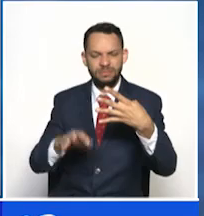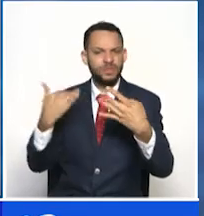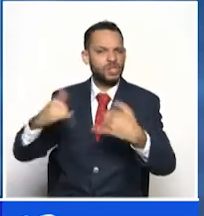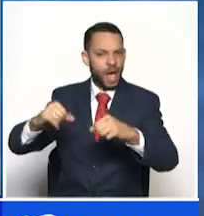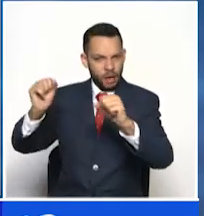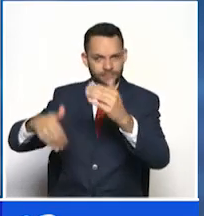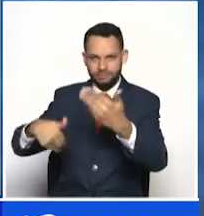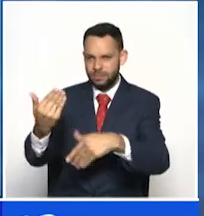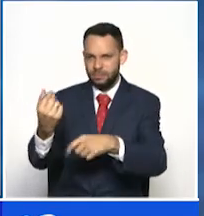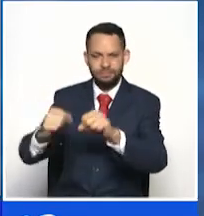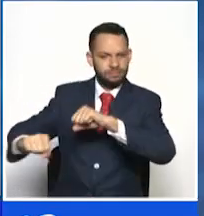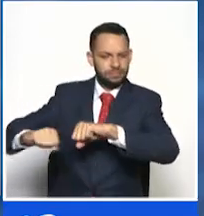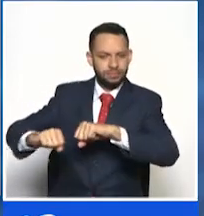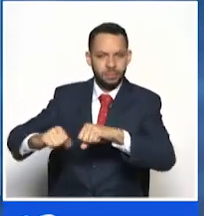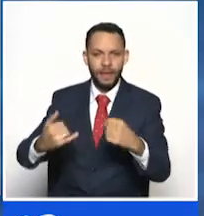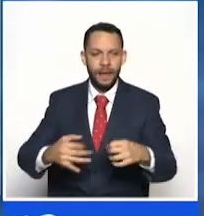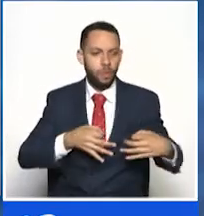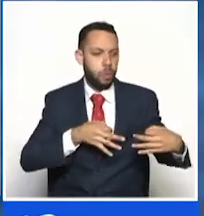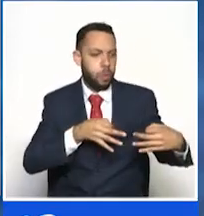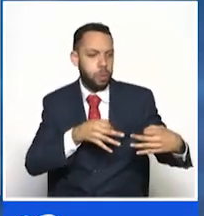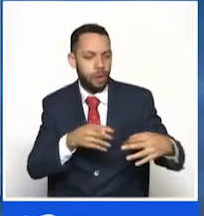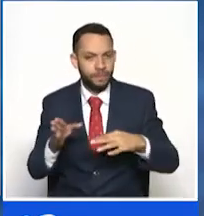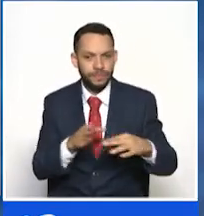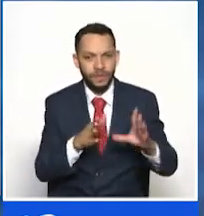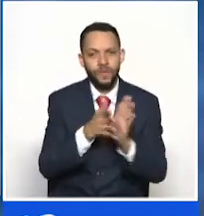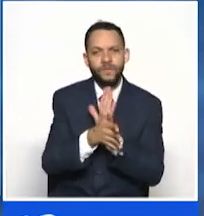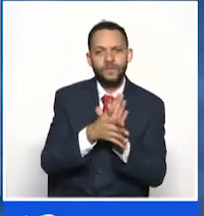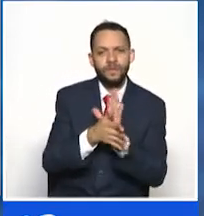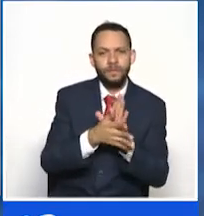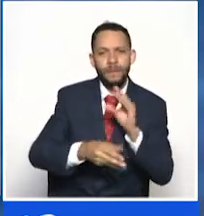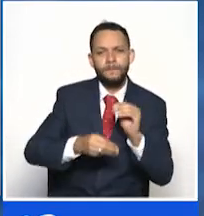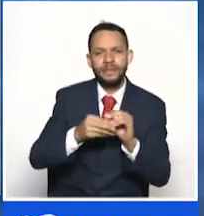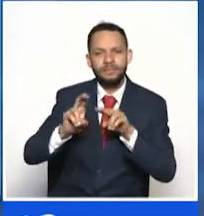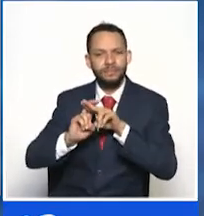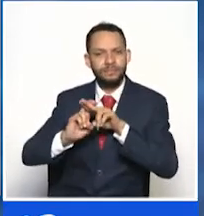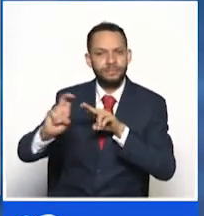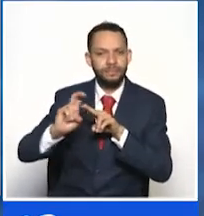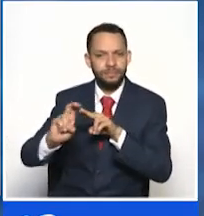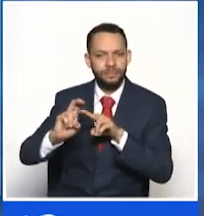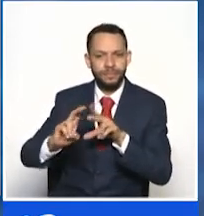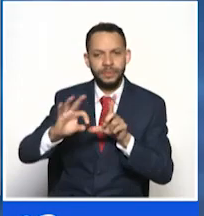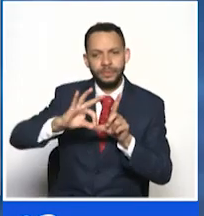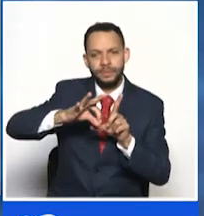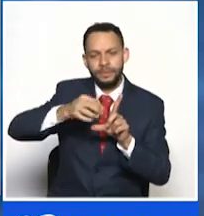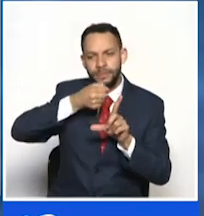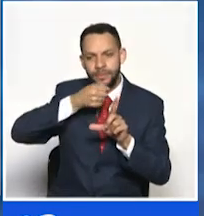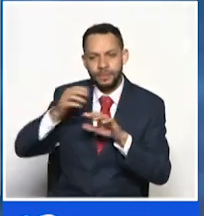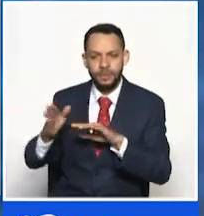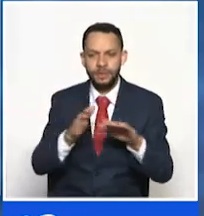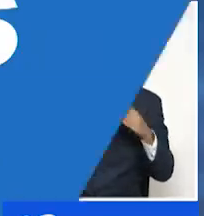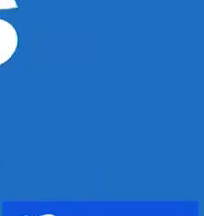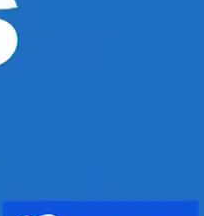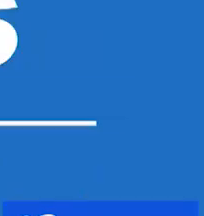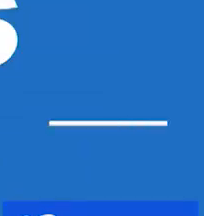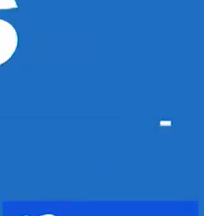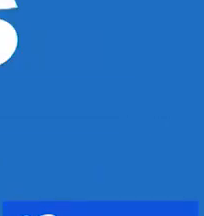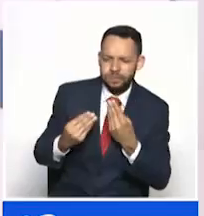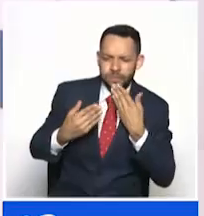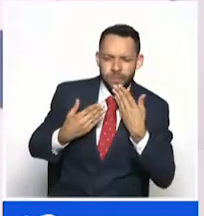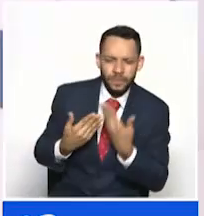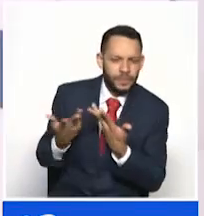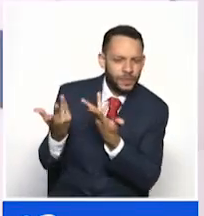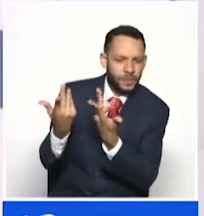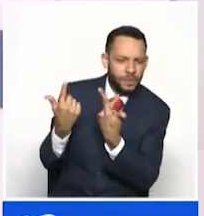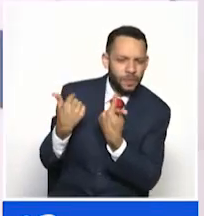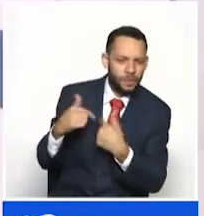Es la información que se registra desde Armenia. Ustedes tienen más en Telecafé Noticias fin de semana. Muy buenas tardes. Germán, muy buenas tardes y muchísimas gracias por toda la información